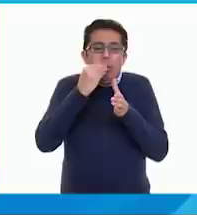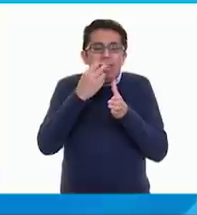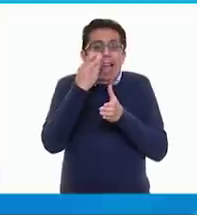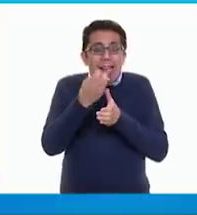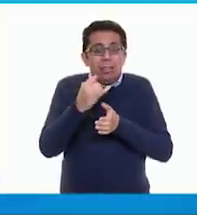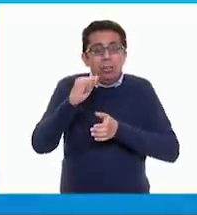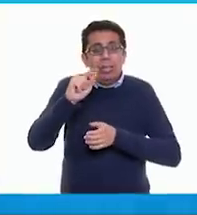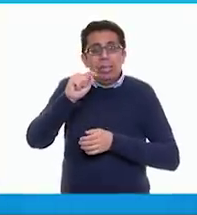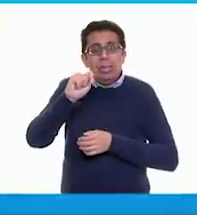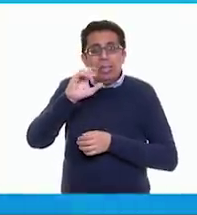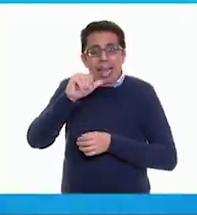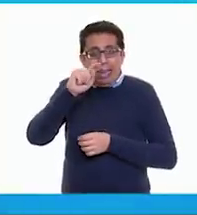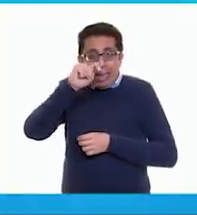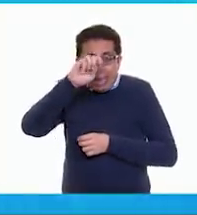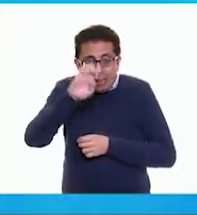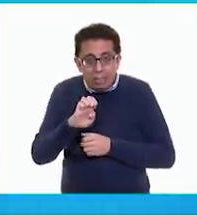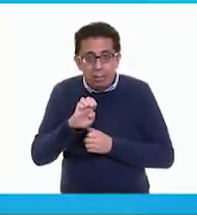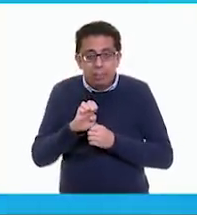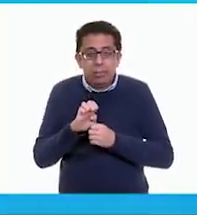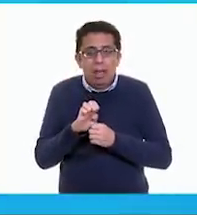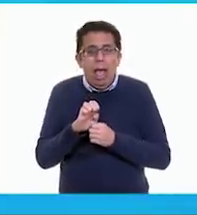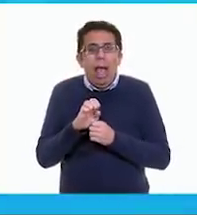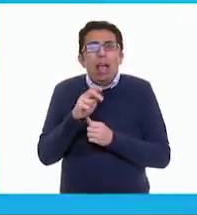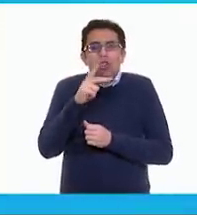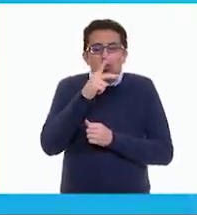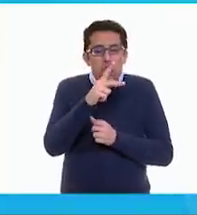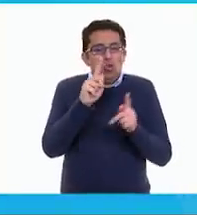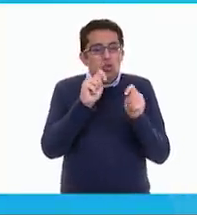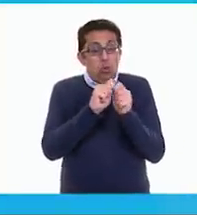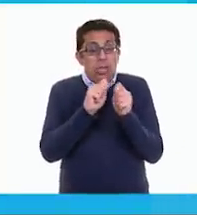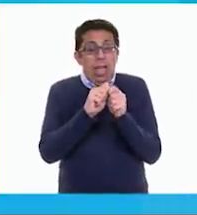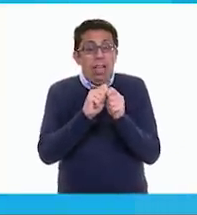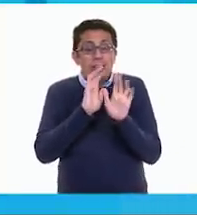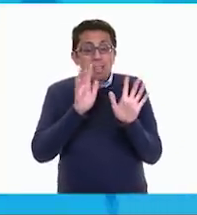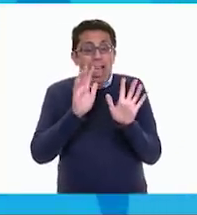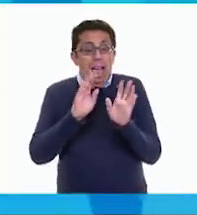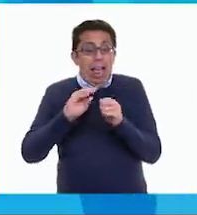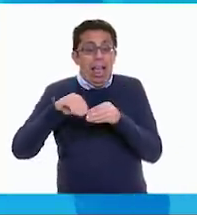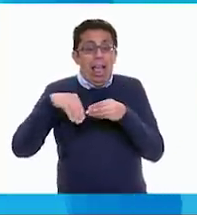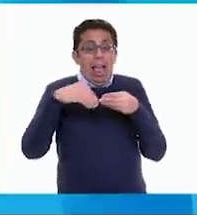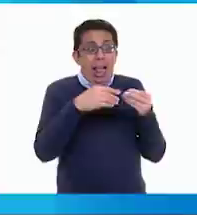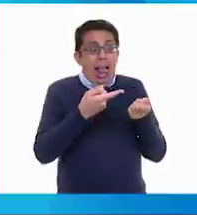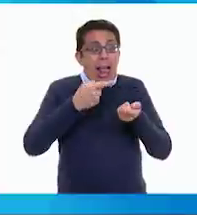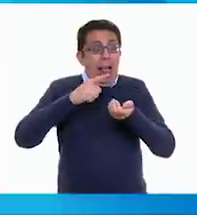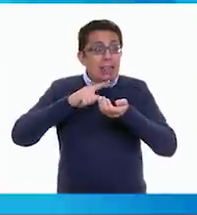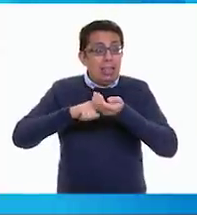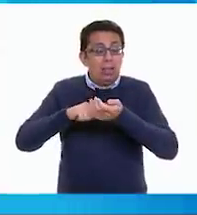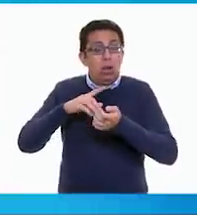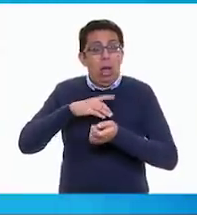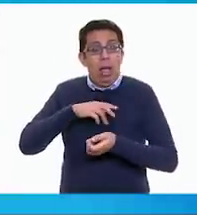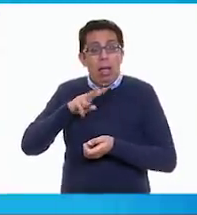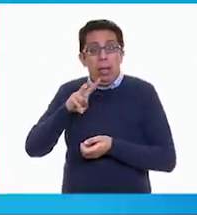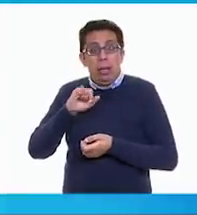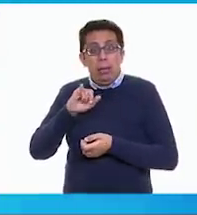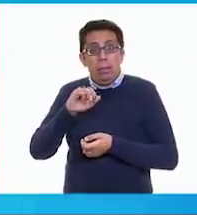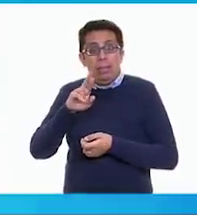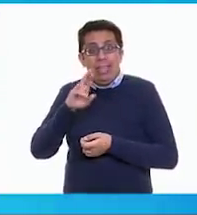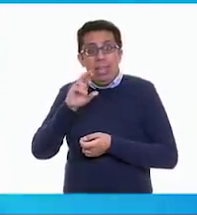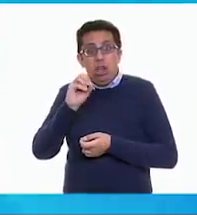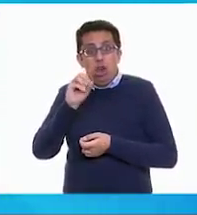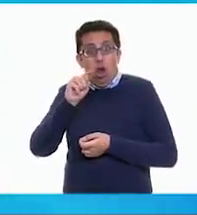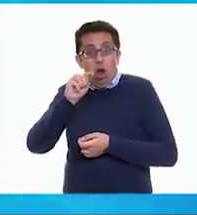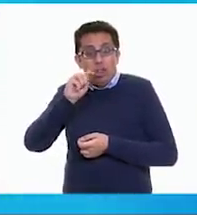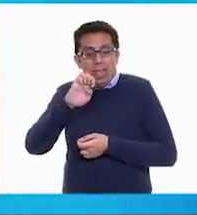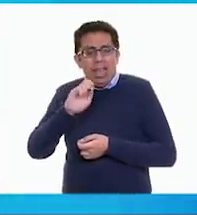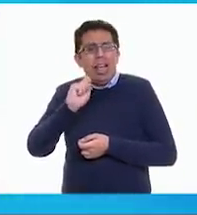itacate. El itacate. En este caso tu tía te mandó itacate, que dice, lleva virote y totopos. Que el virote es